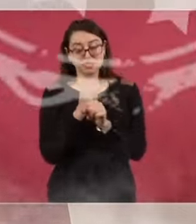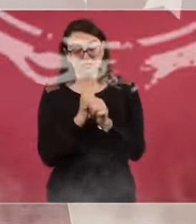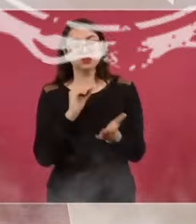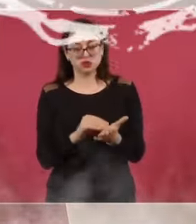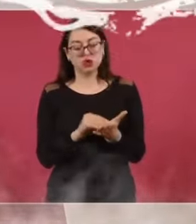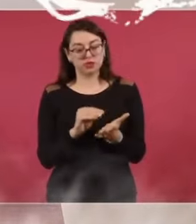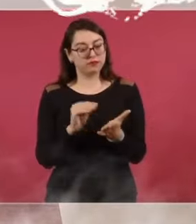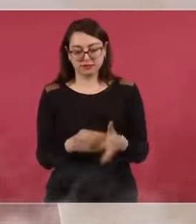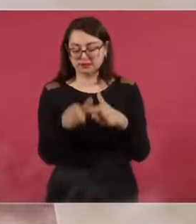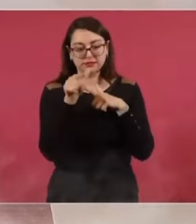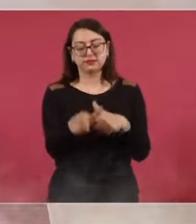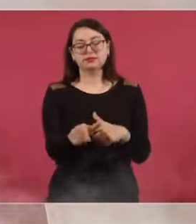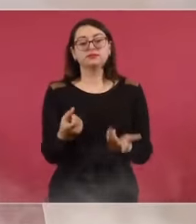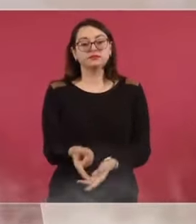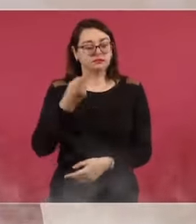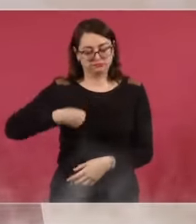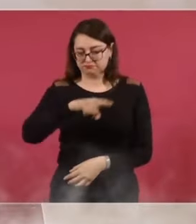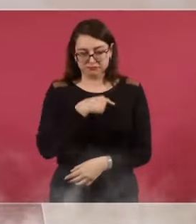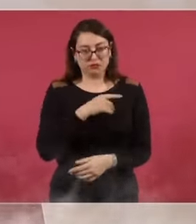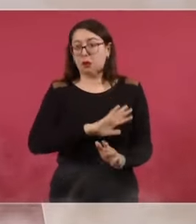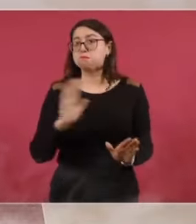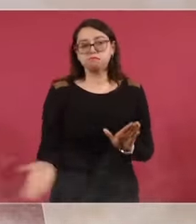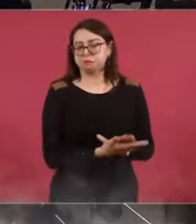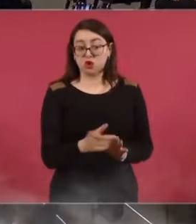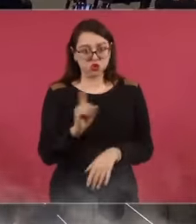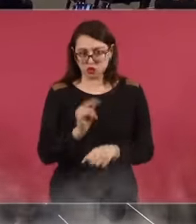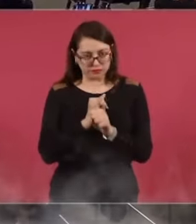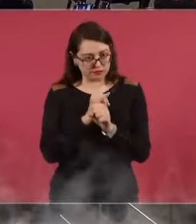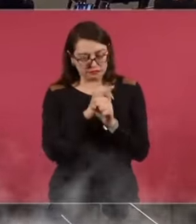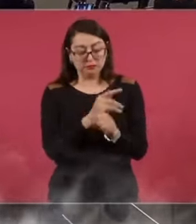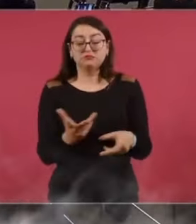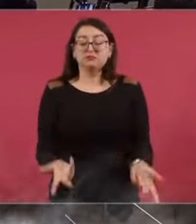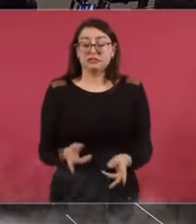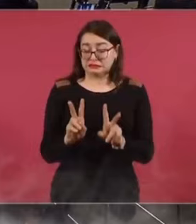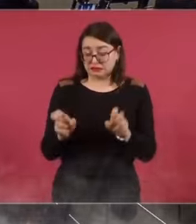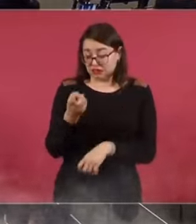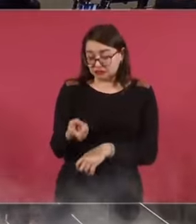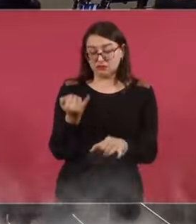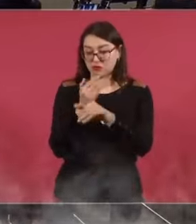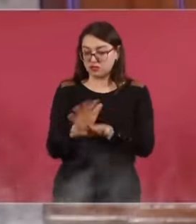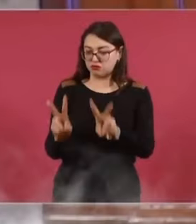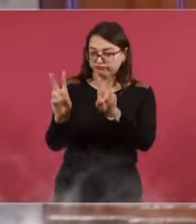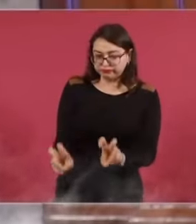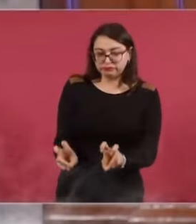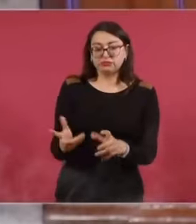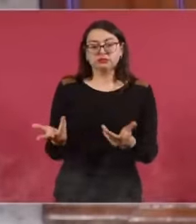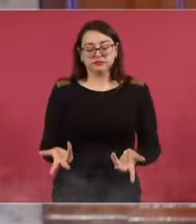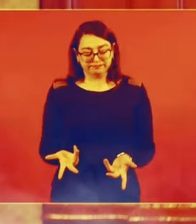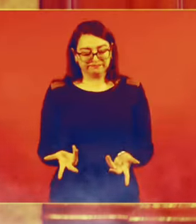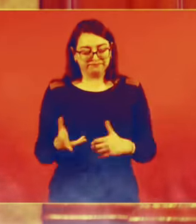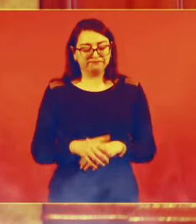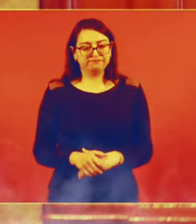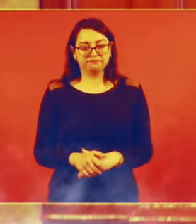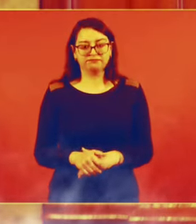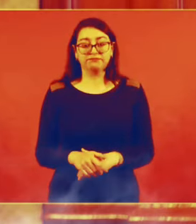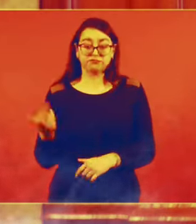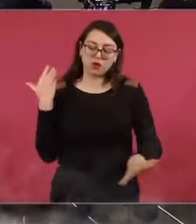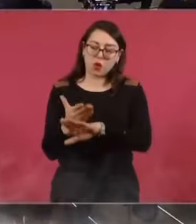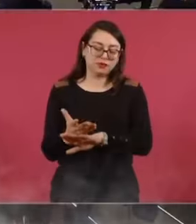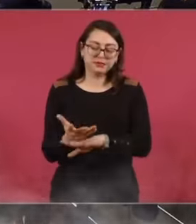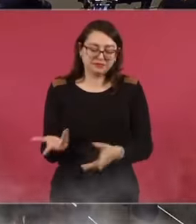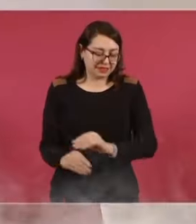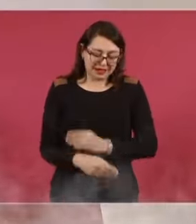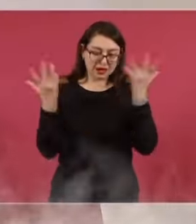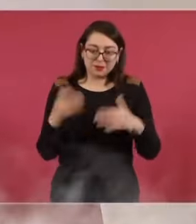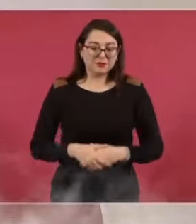En el caso del hackeo o sacar los datos personales de muchos de ustedes, pues es un asunto político.